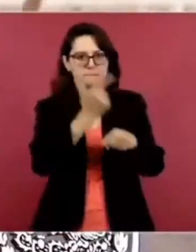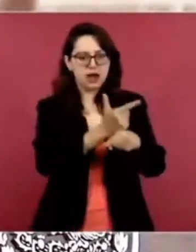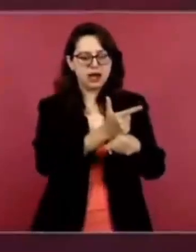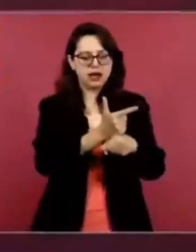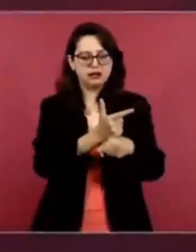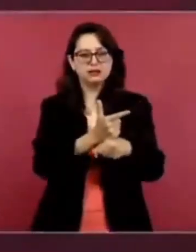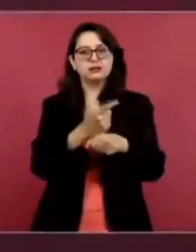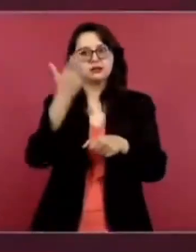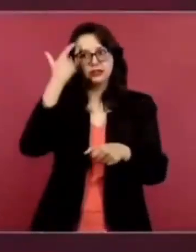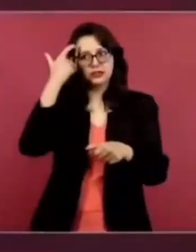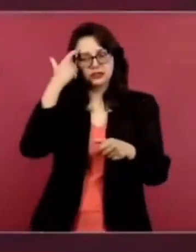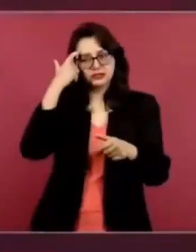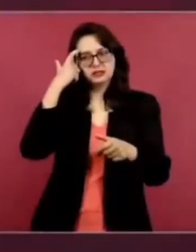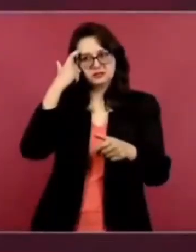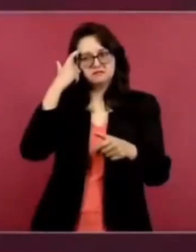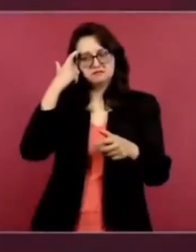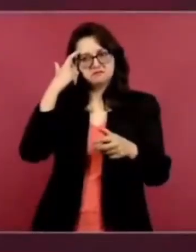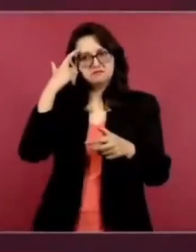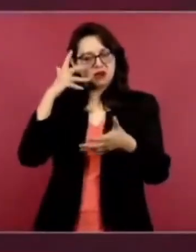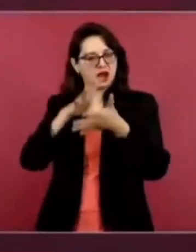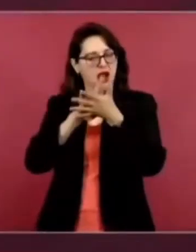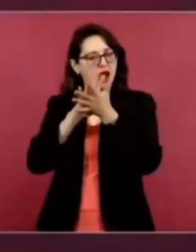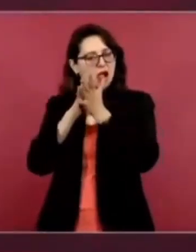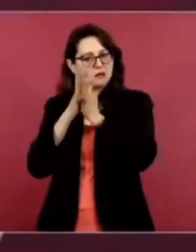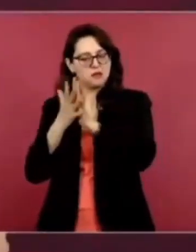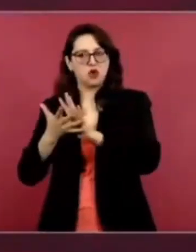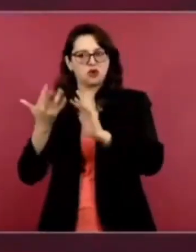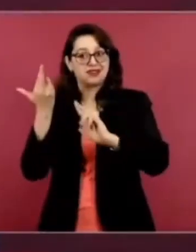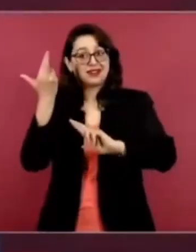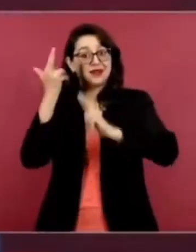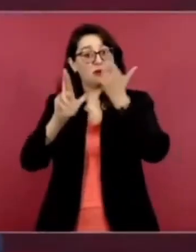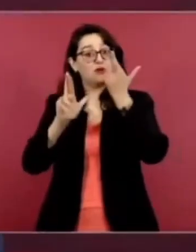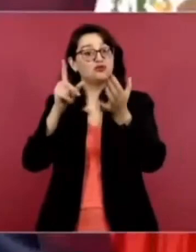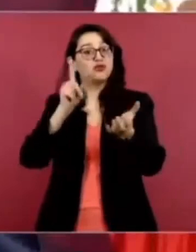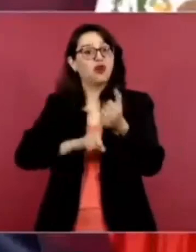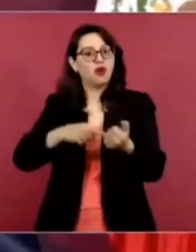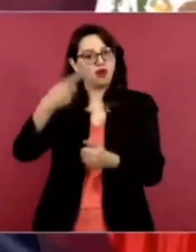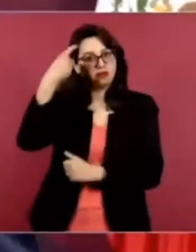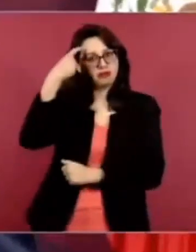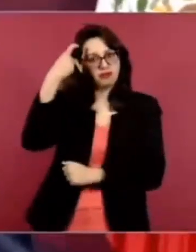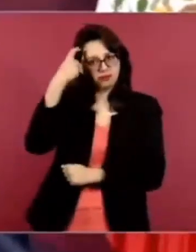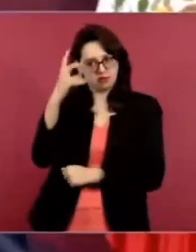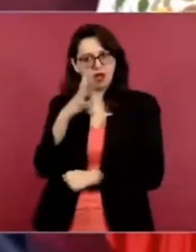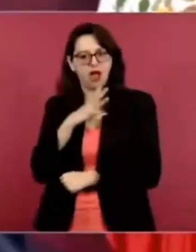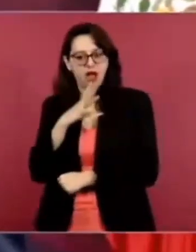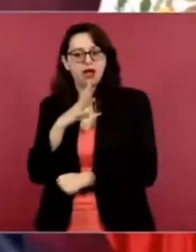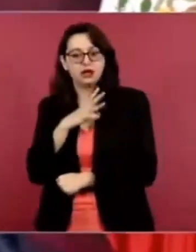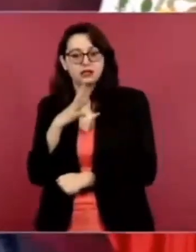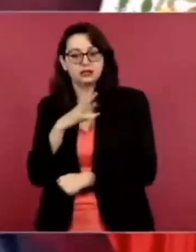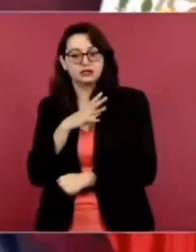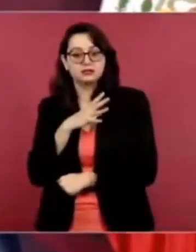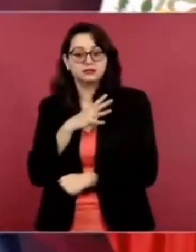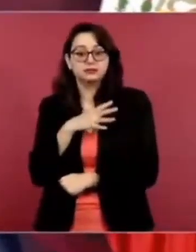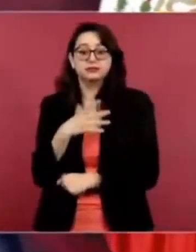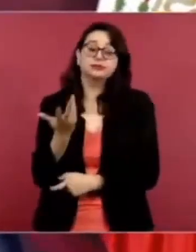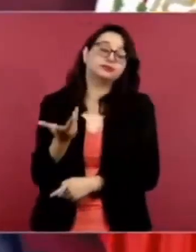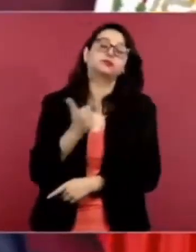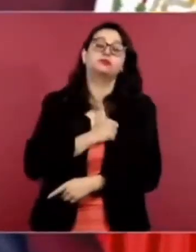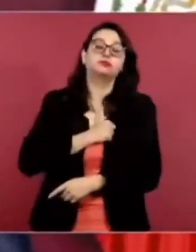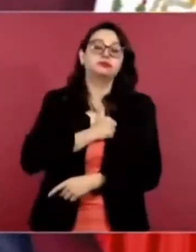todavía hay muchos